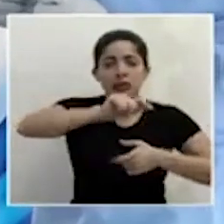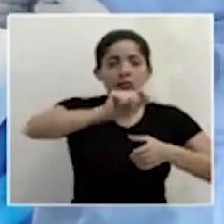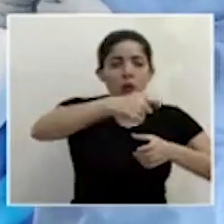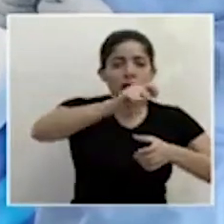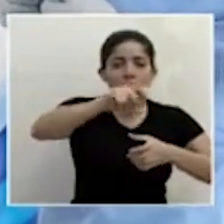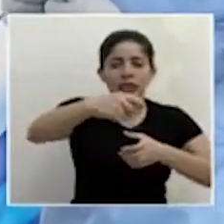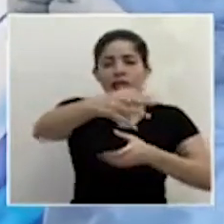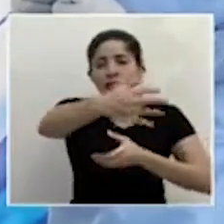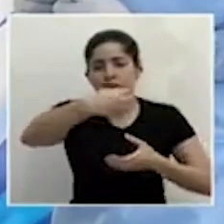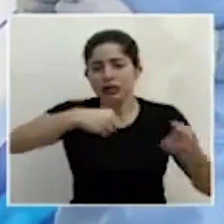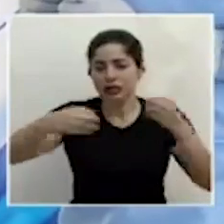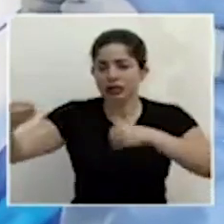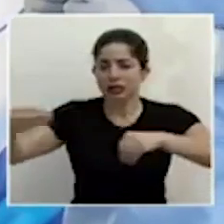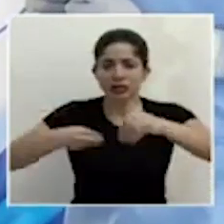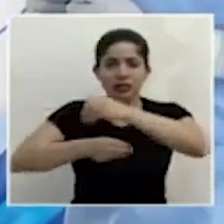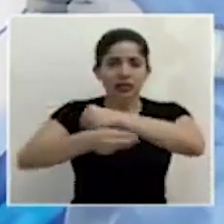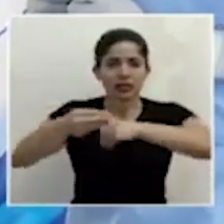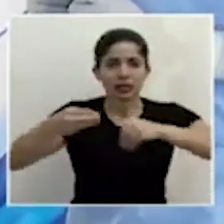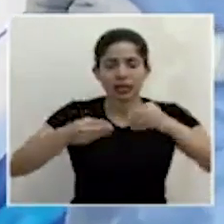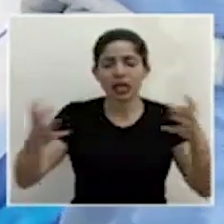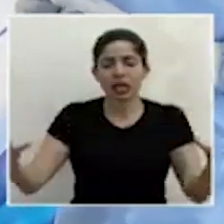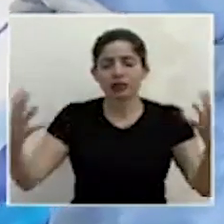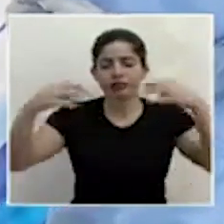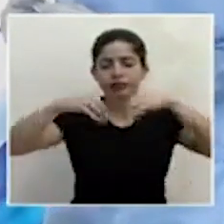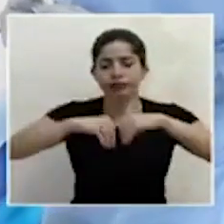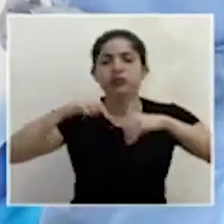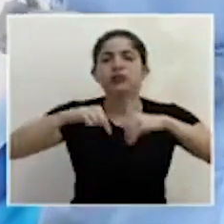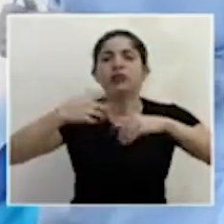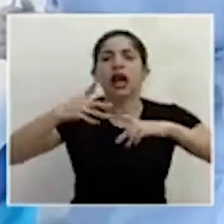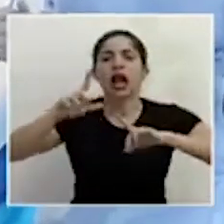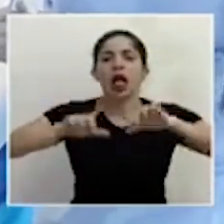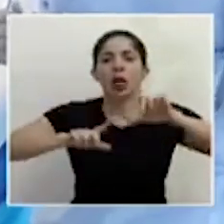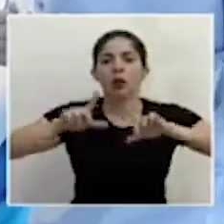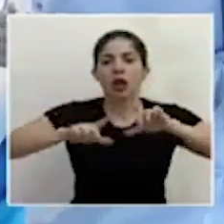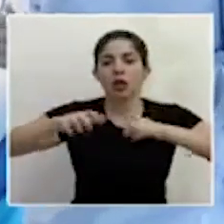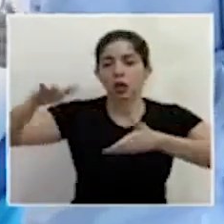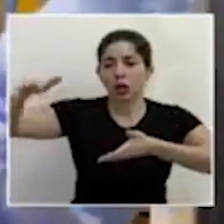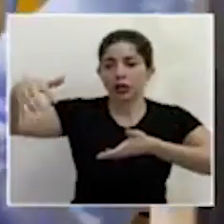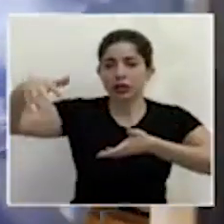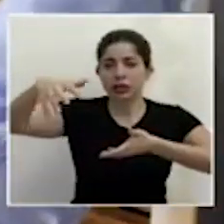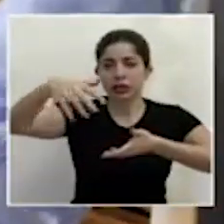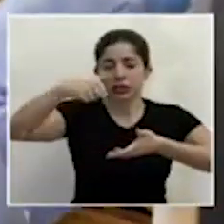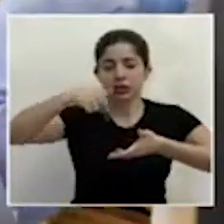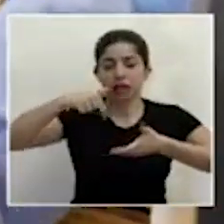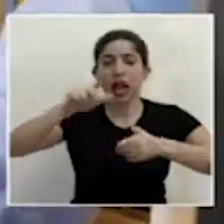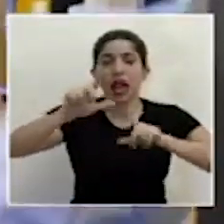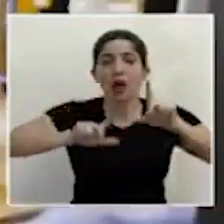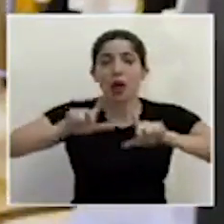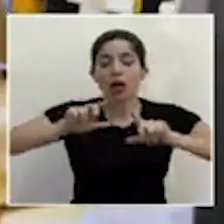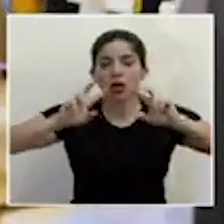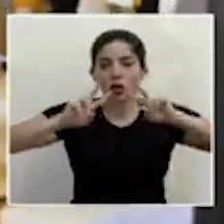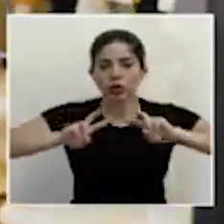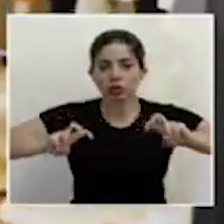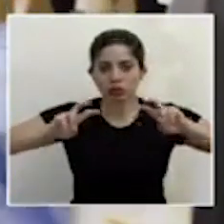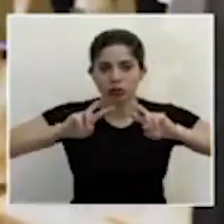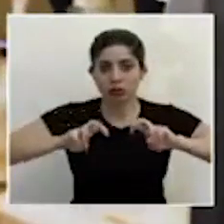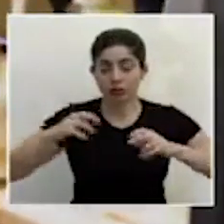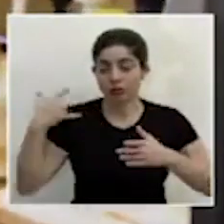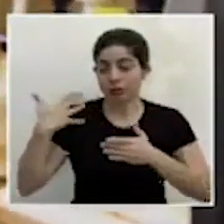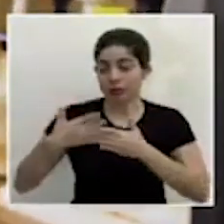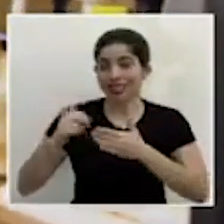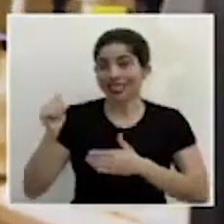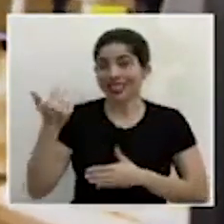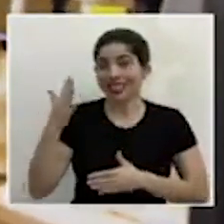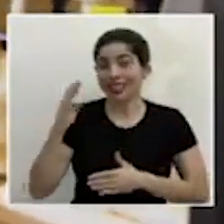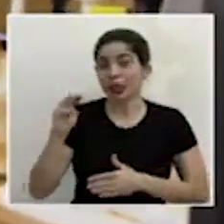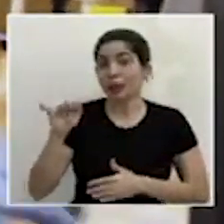del país hacia los laboratorios para realizar los análisis respectivos. Al viernes 15 de mayo